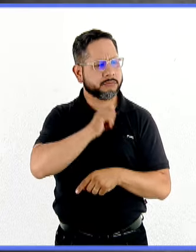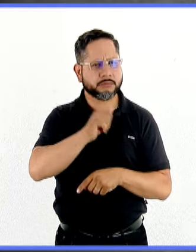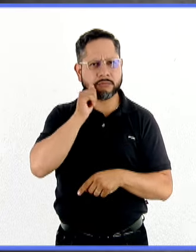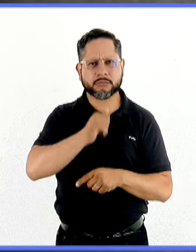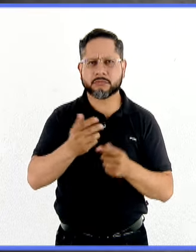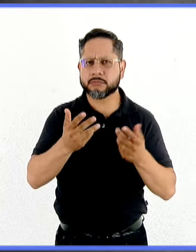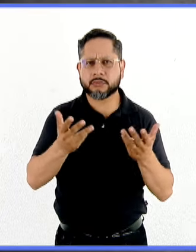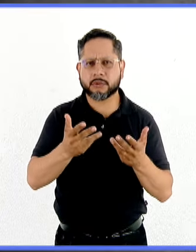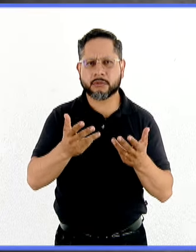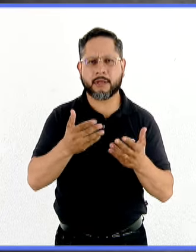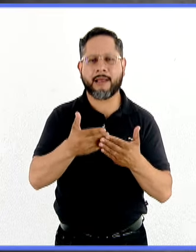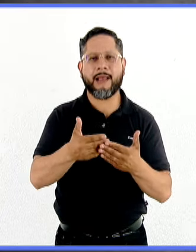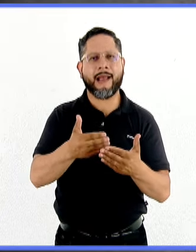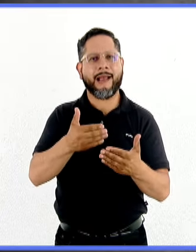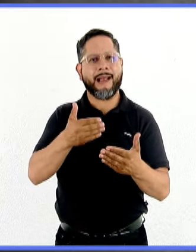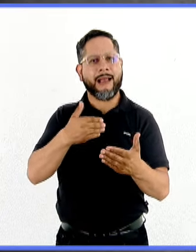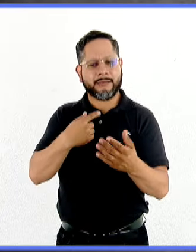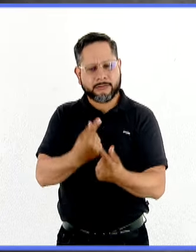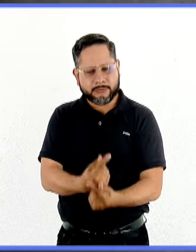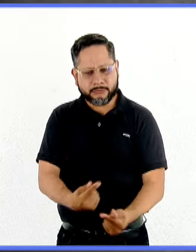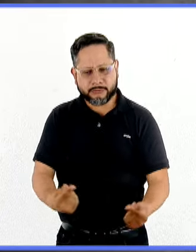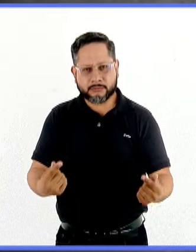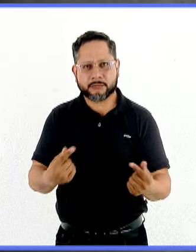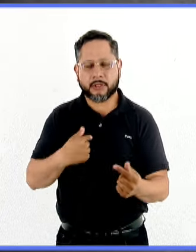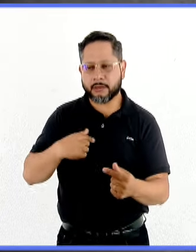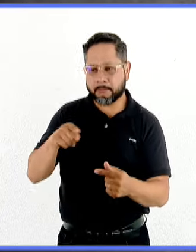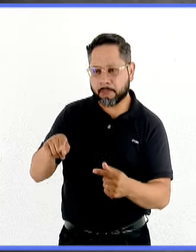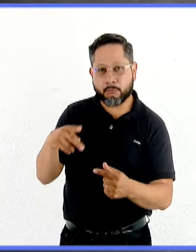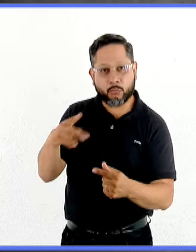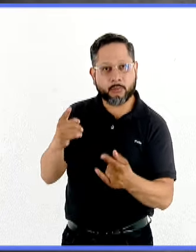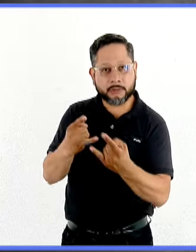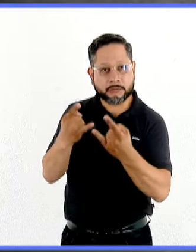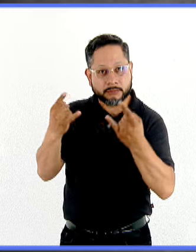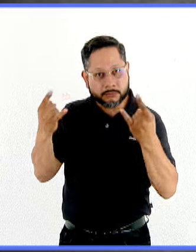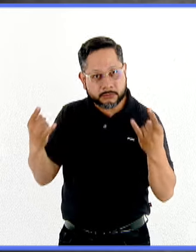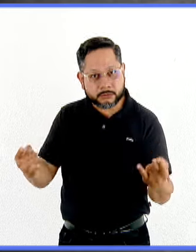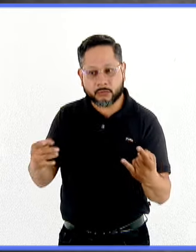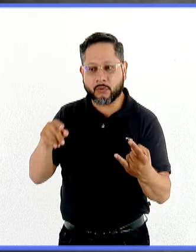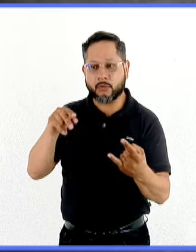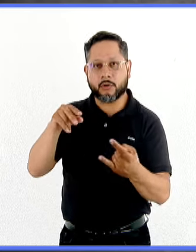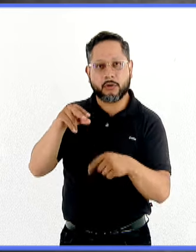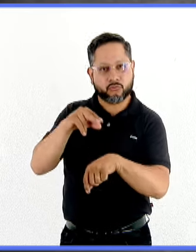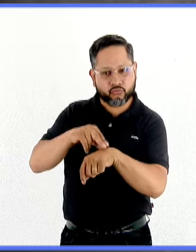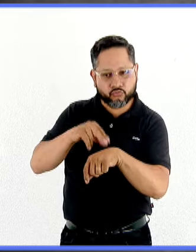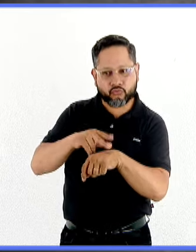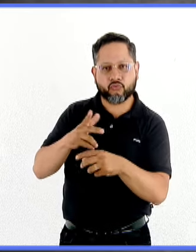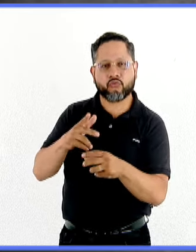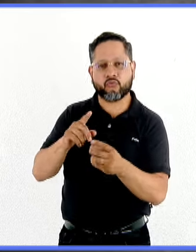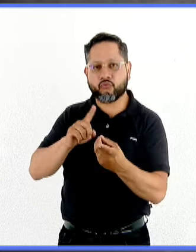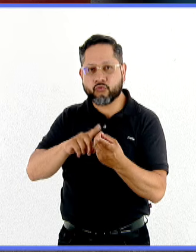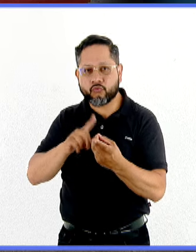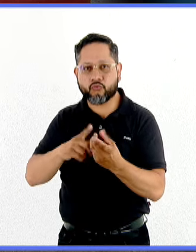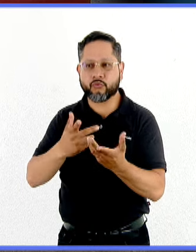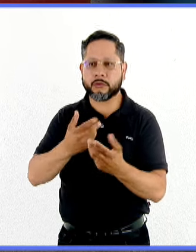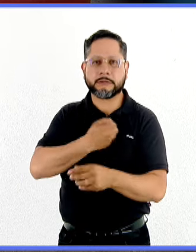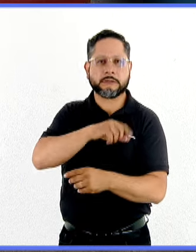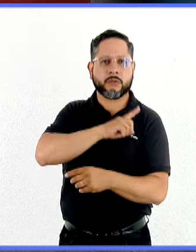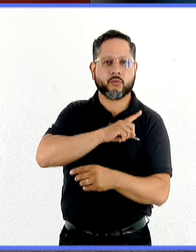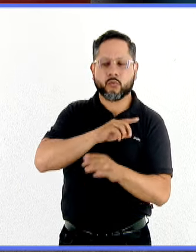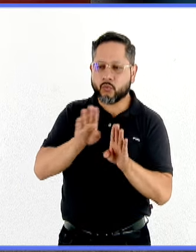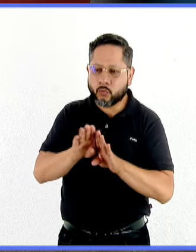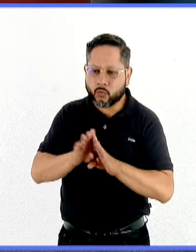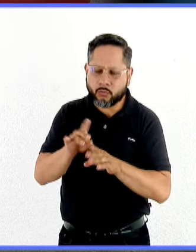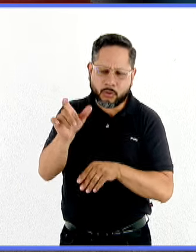importante tener una buena historia clínica del sujeto que permite identificar los episodios donde ha tenido como ciertas alteraciones, que también